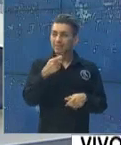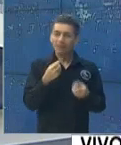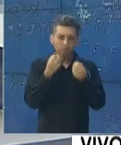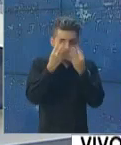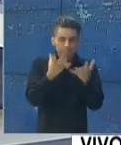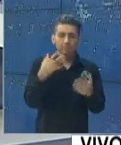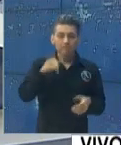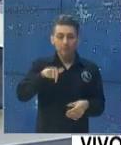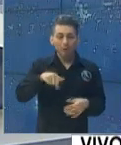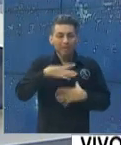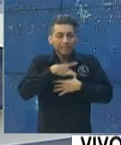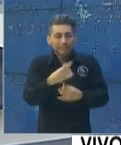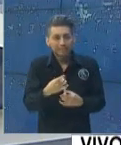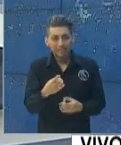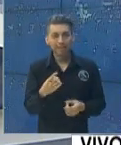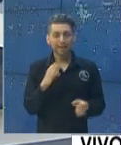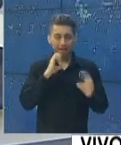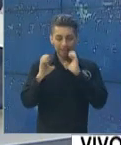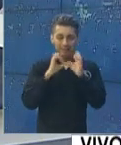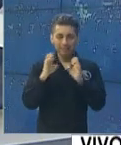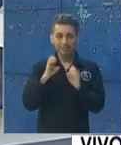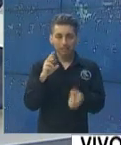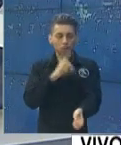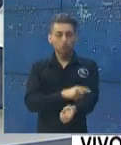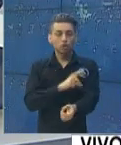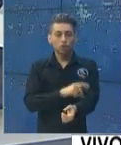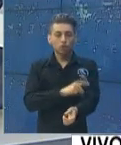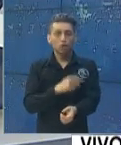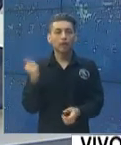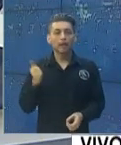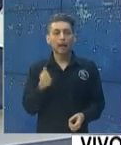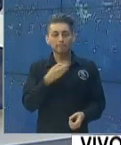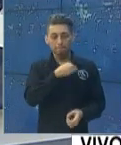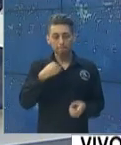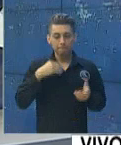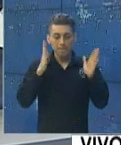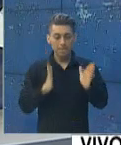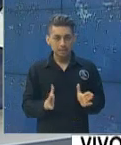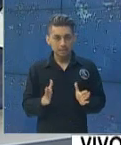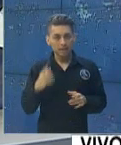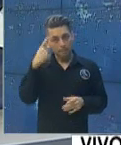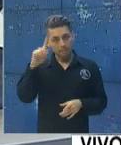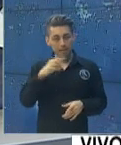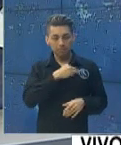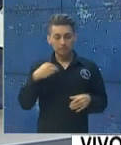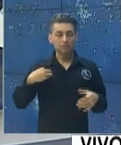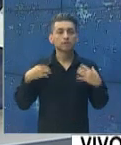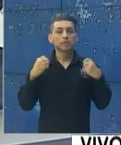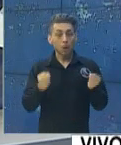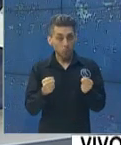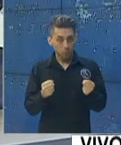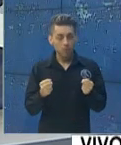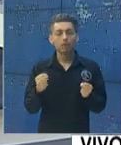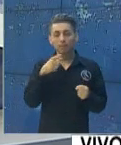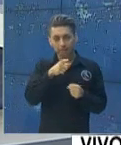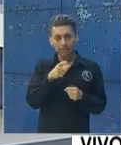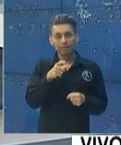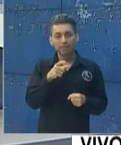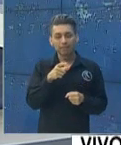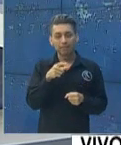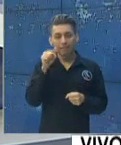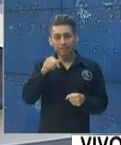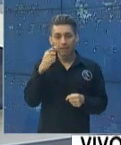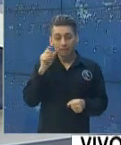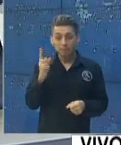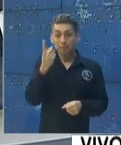Muy interesante entrevista con la doctora Jameria Flores, recién nombrada ministra de Salud Pública y Asistencia Social. Es seguramente el